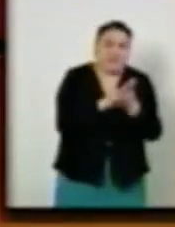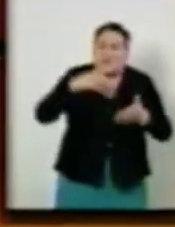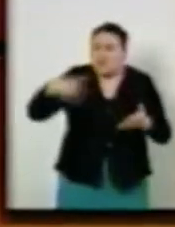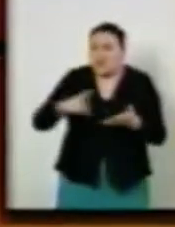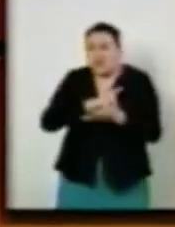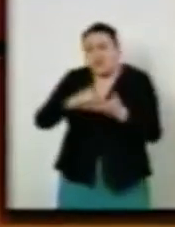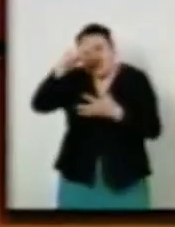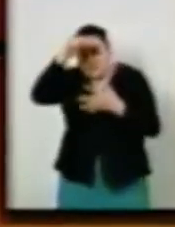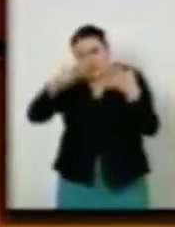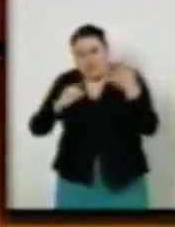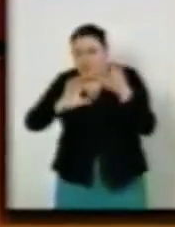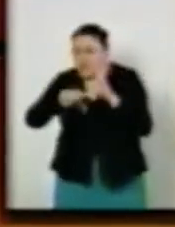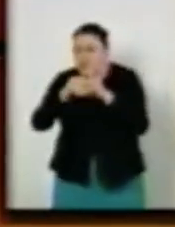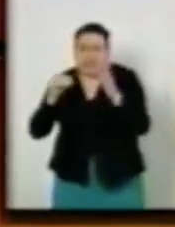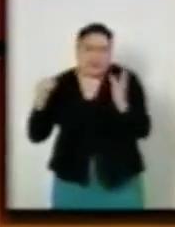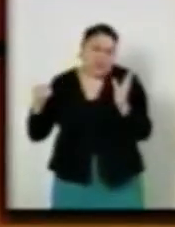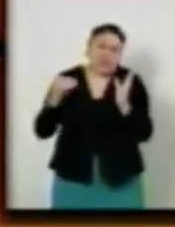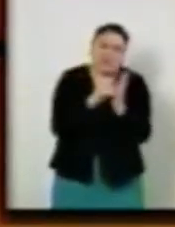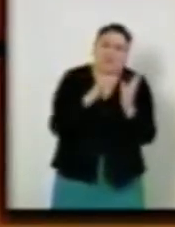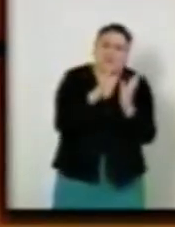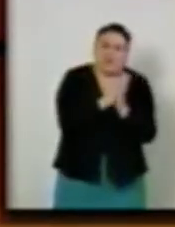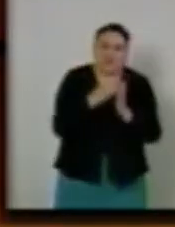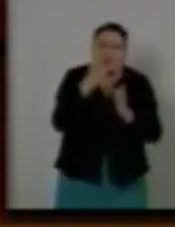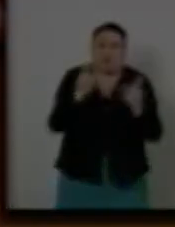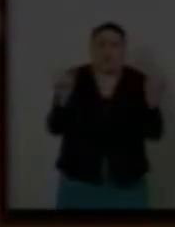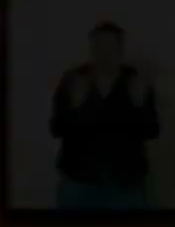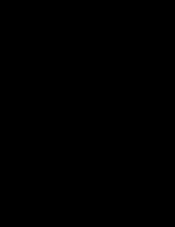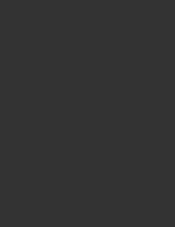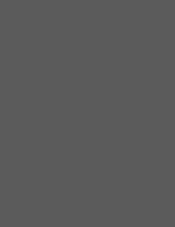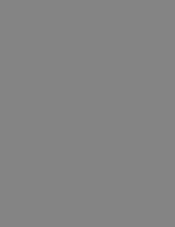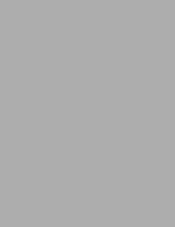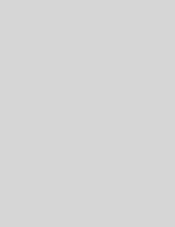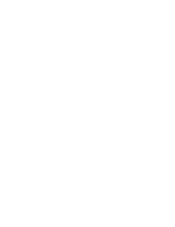en la cuestión política de los Estados Unidos mexicanos. Sería todo, presidente.